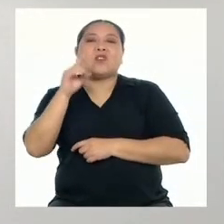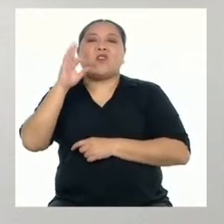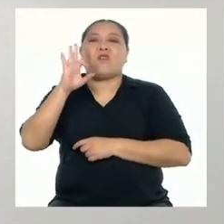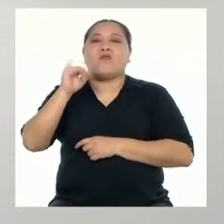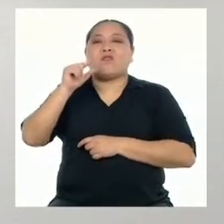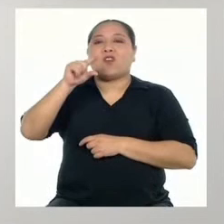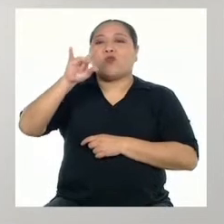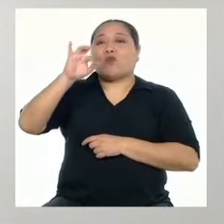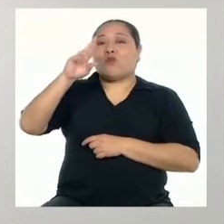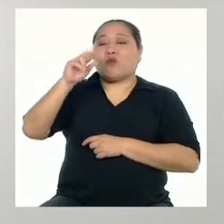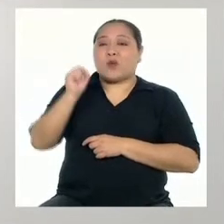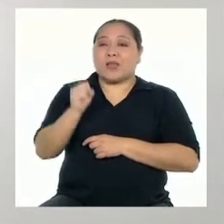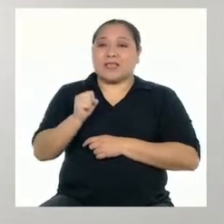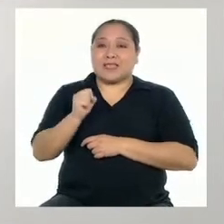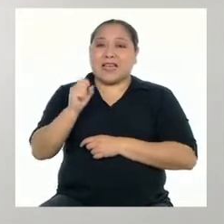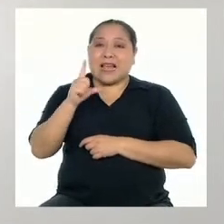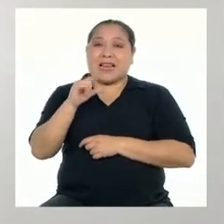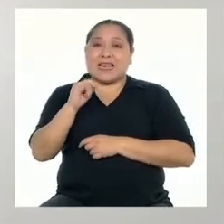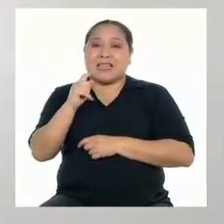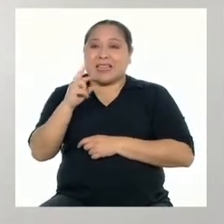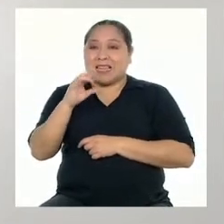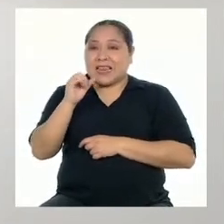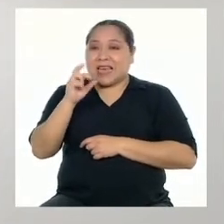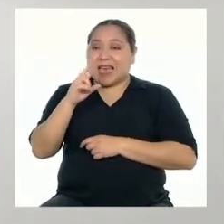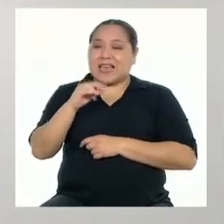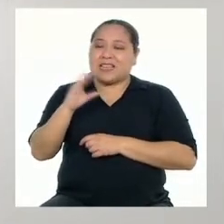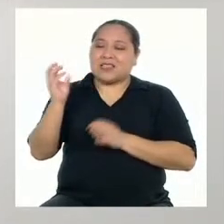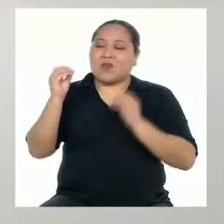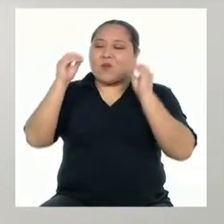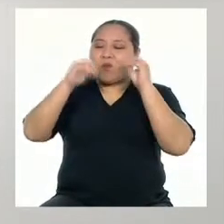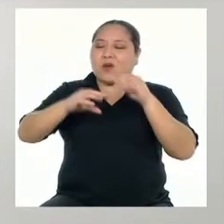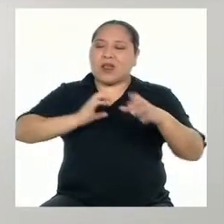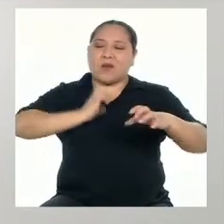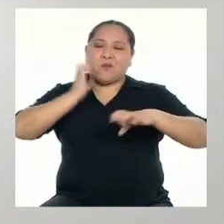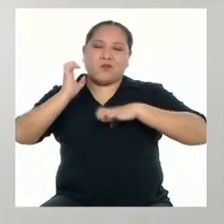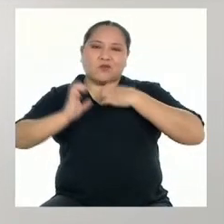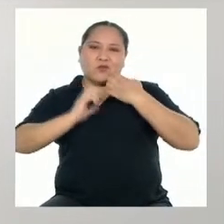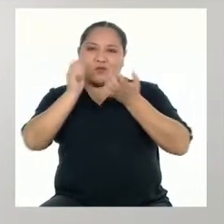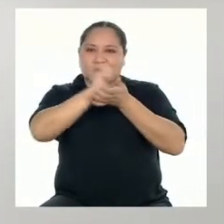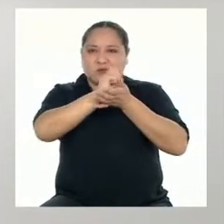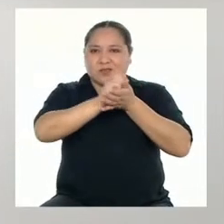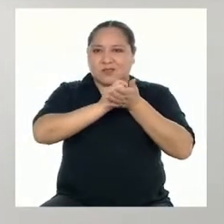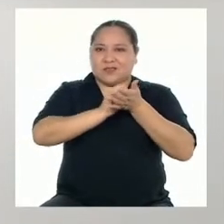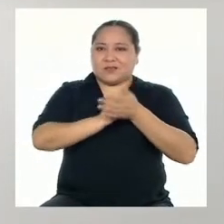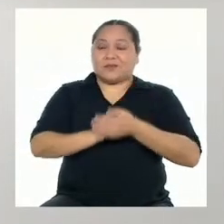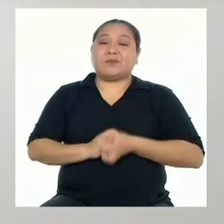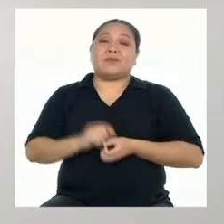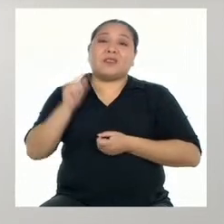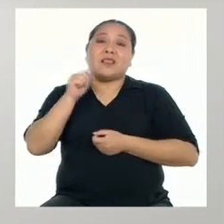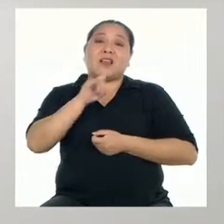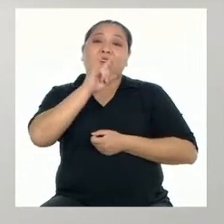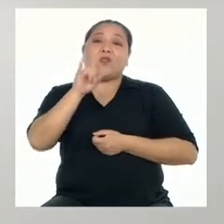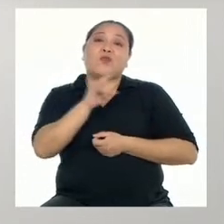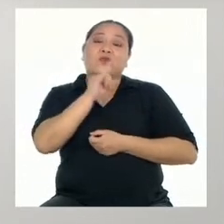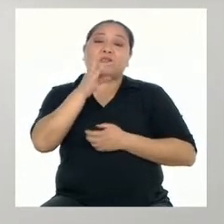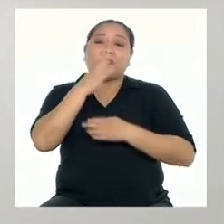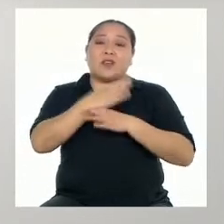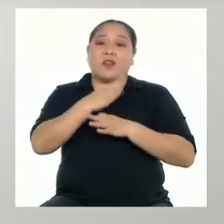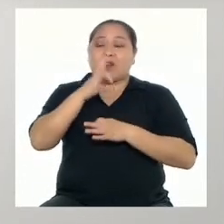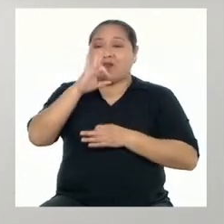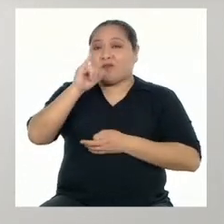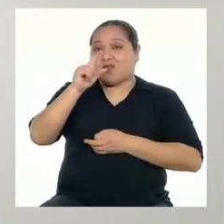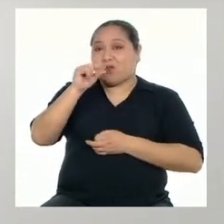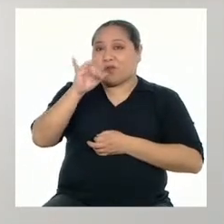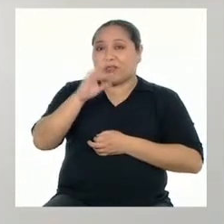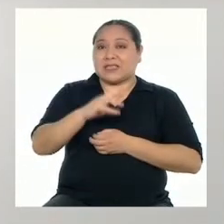literarias o retóricas que dan expresividad y emoción a sus textos. El empleo de figuras literarias